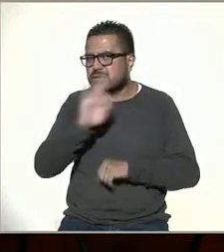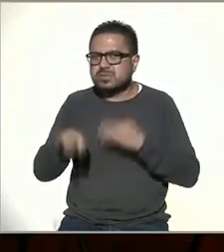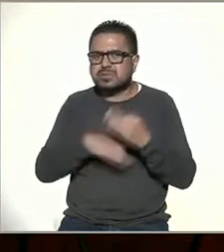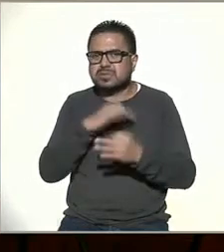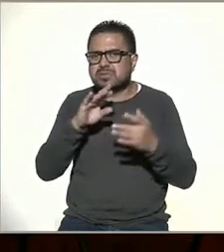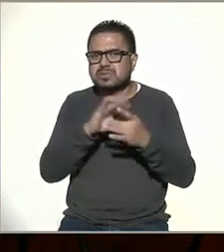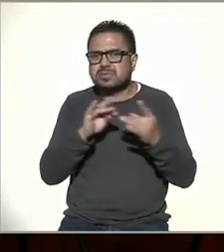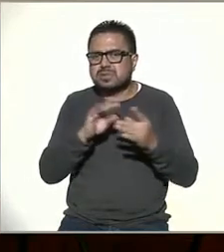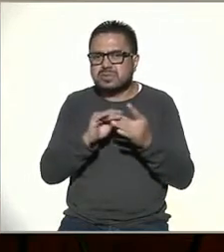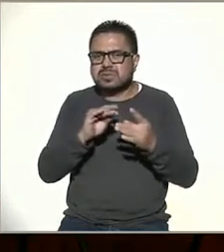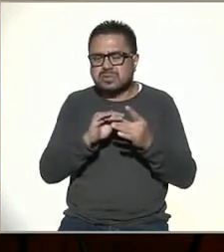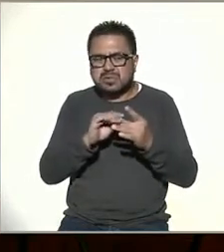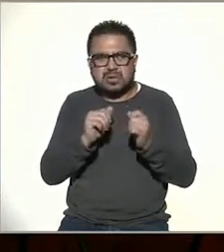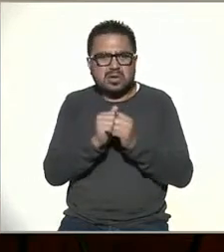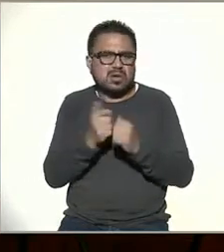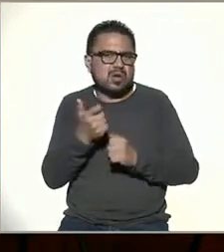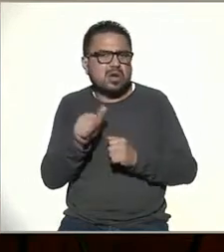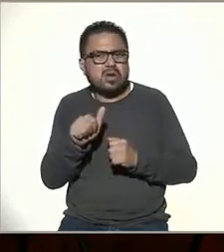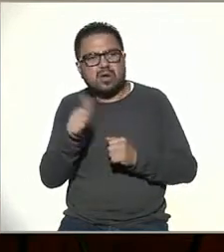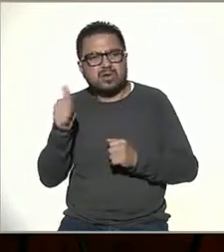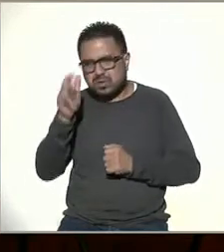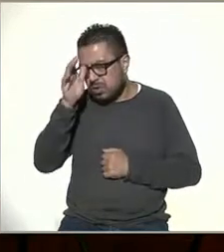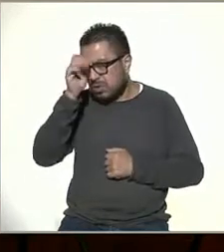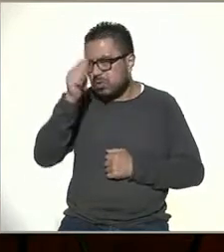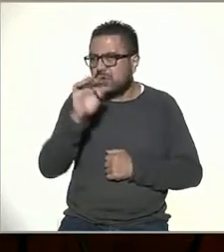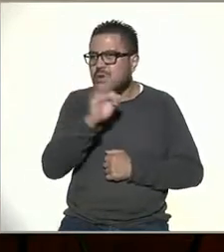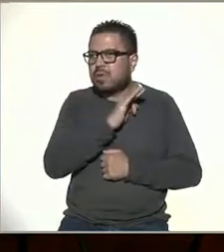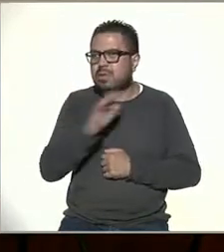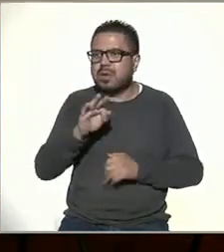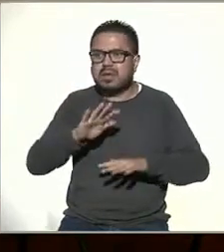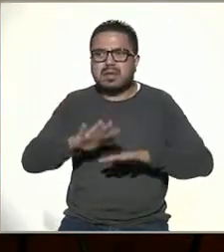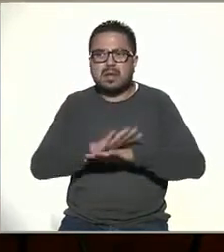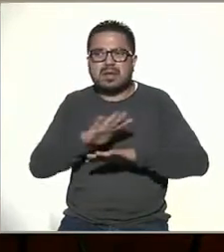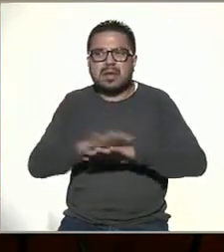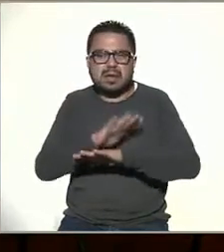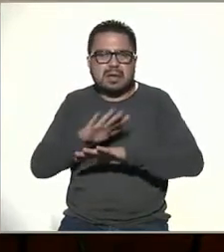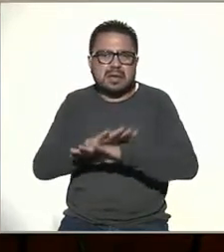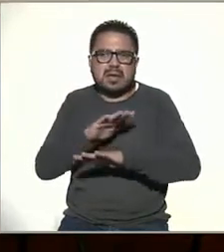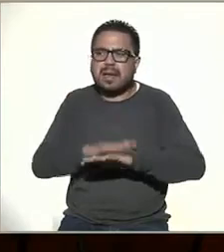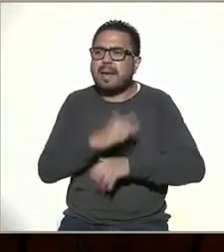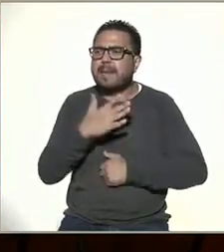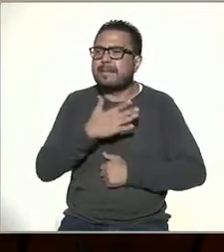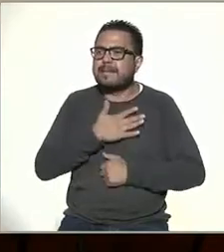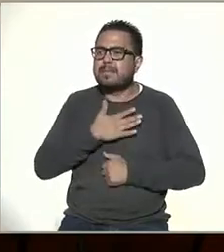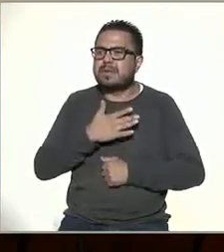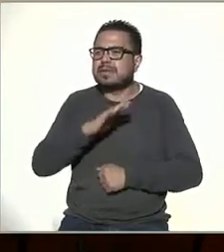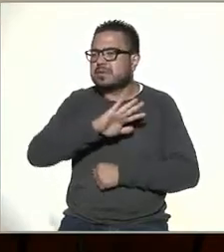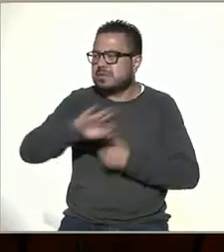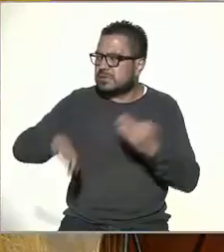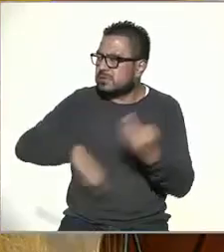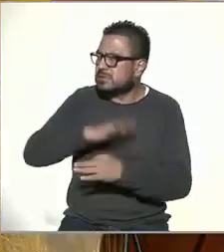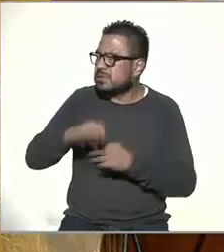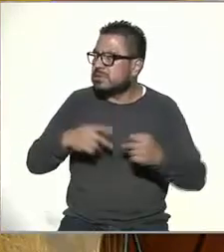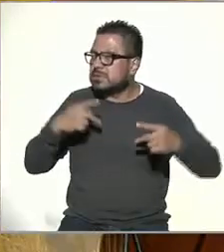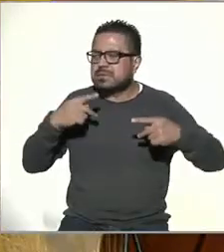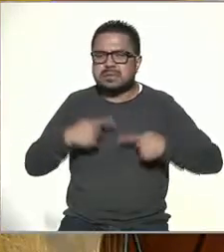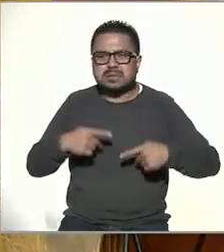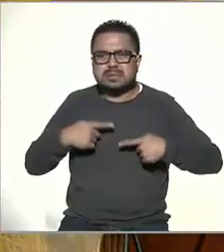blockchain y se habla de otro concepto que puede revolucionar nuestras sociedades. Entonces,